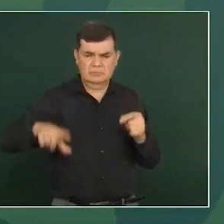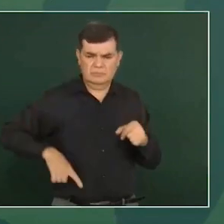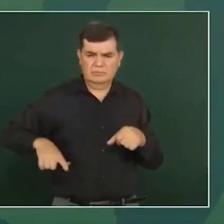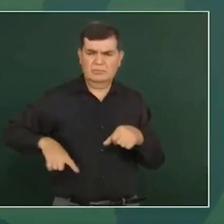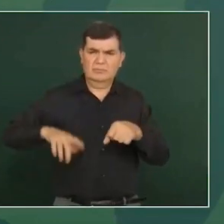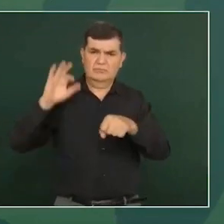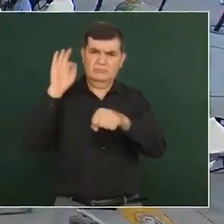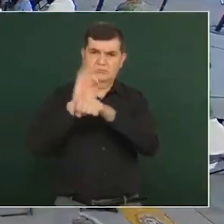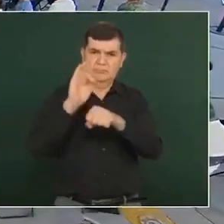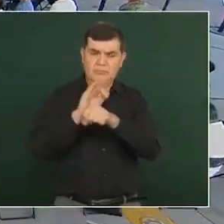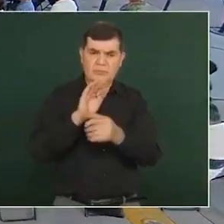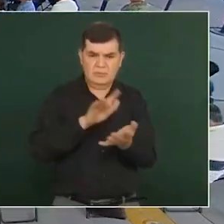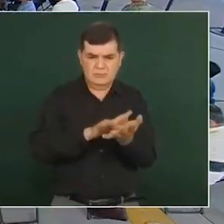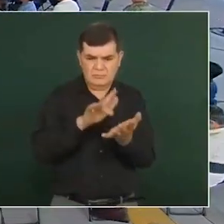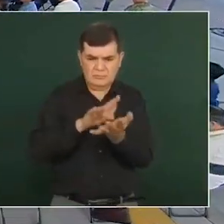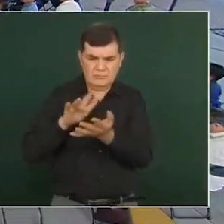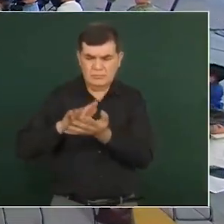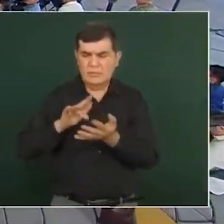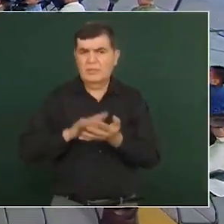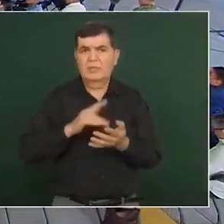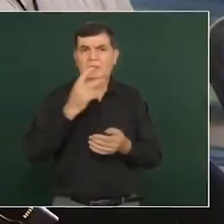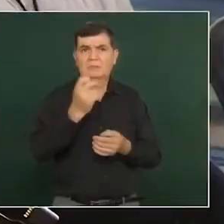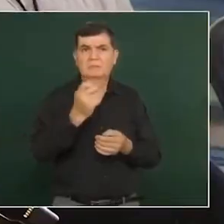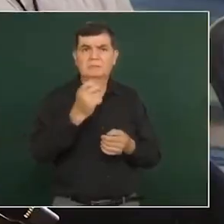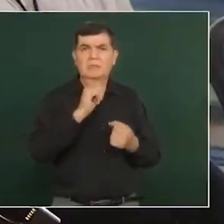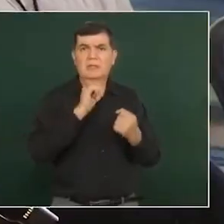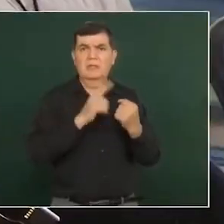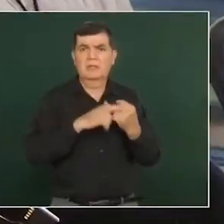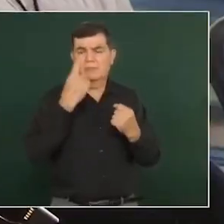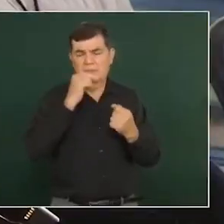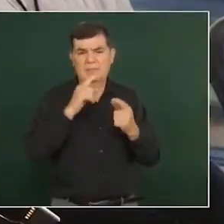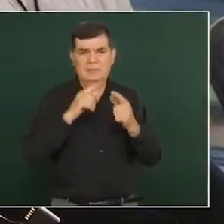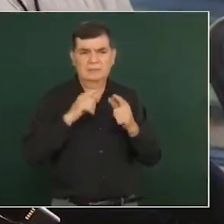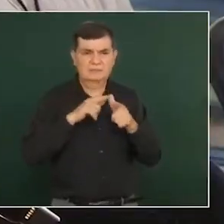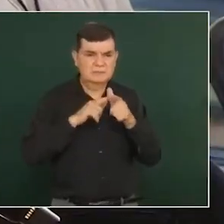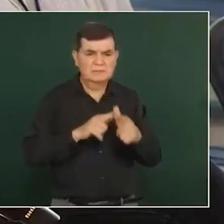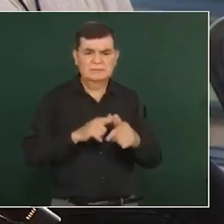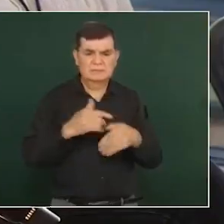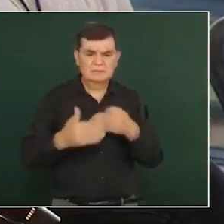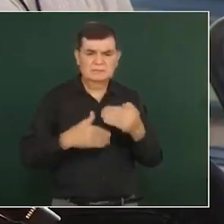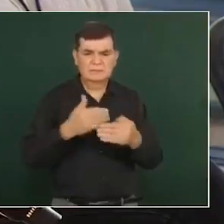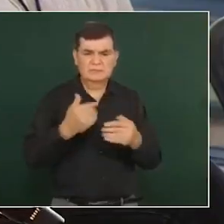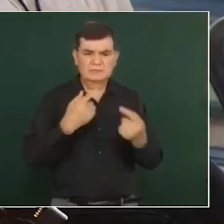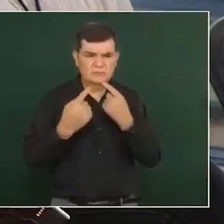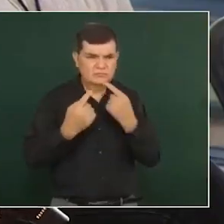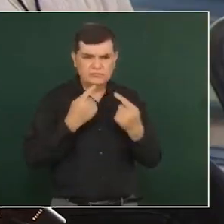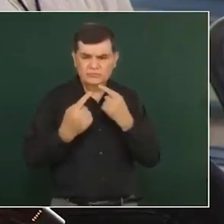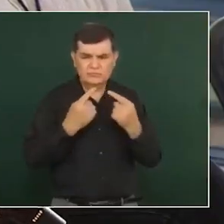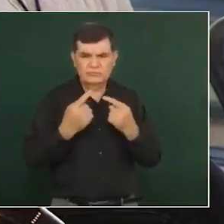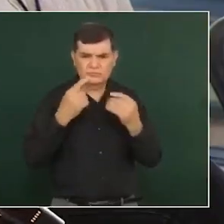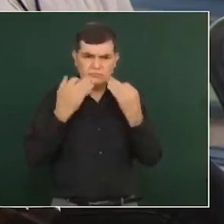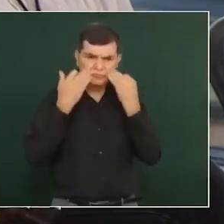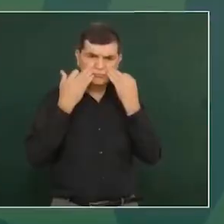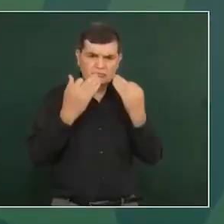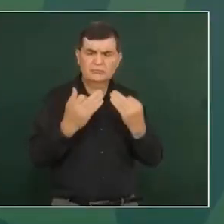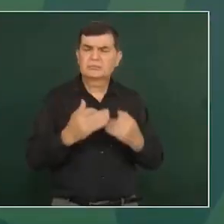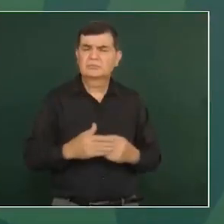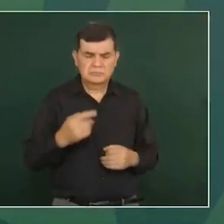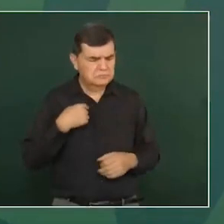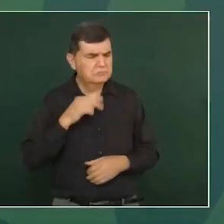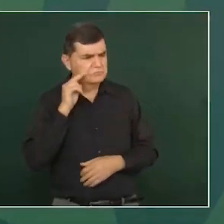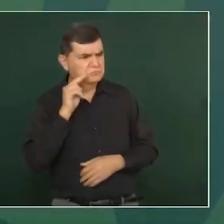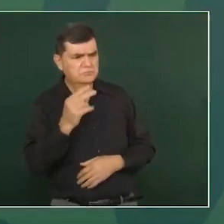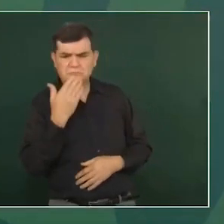respaldaría, apoyaría de alguna manera para que sigan estas conversaciones? Nosotros lo vemos bien,